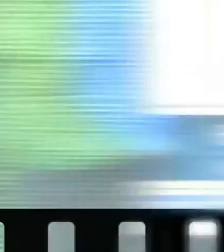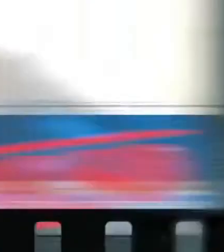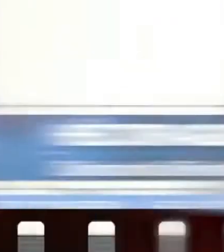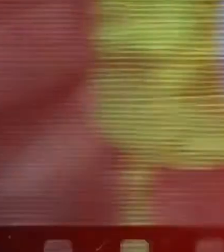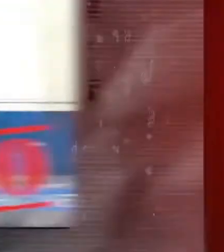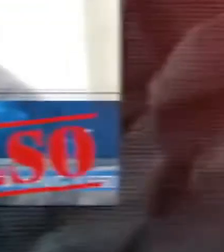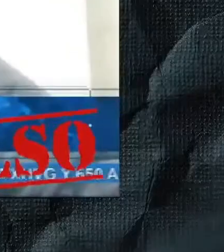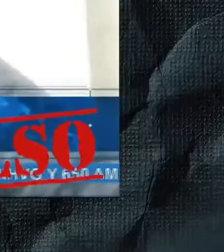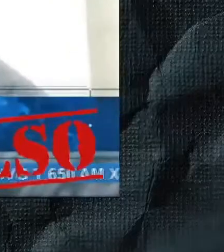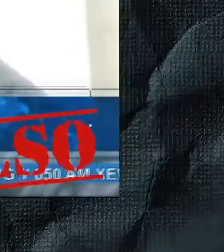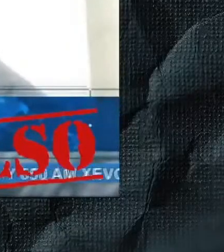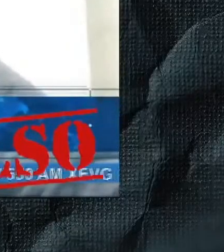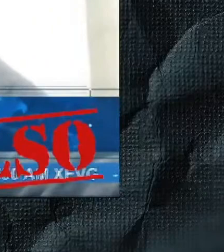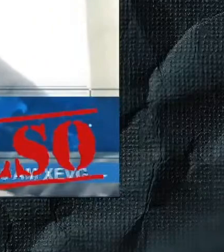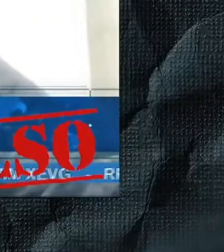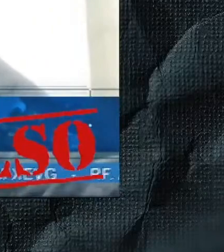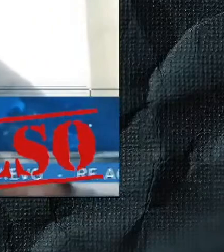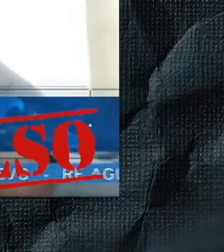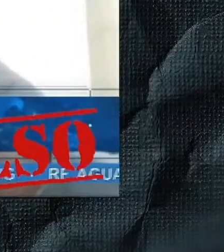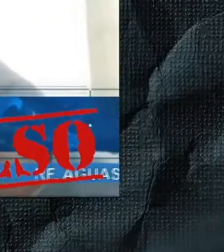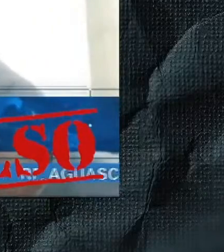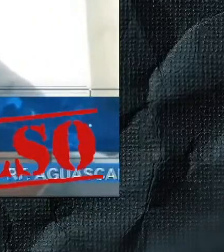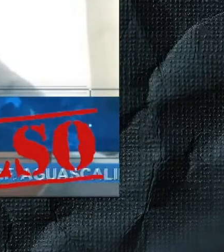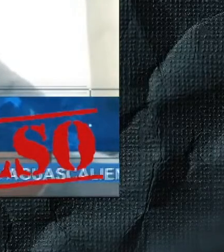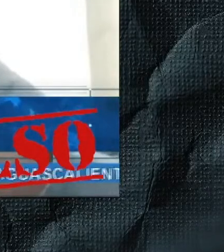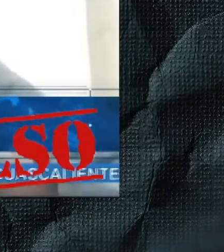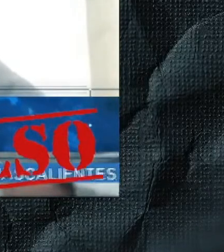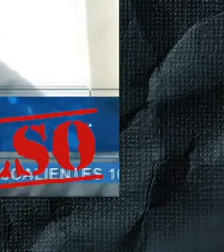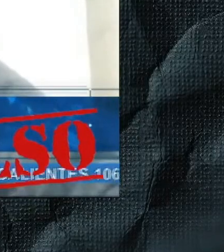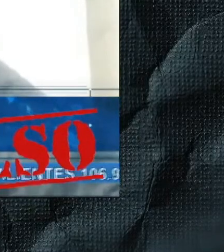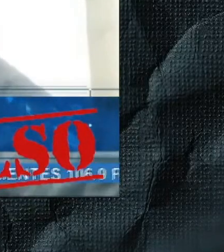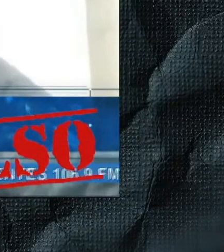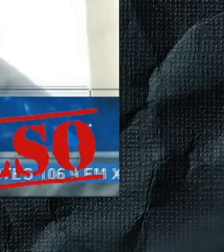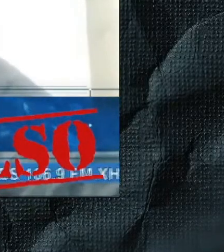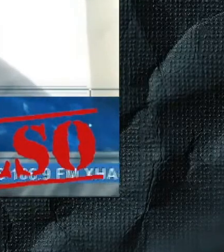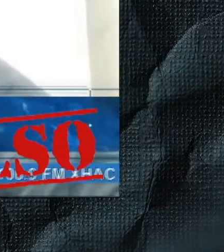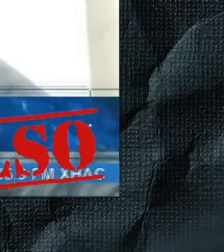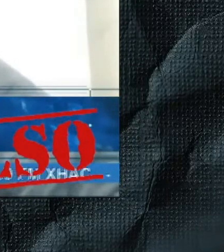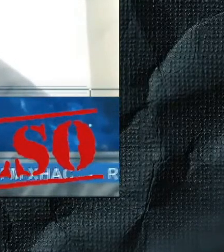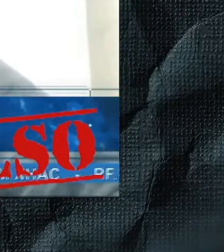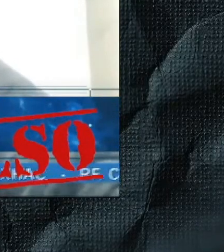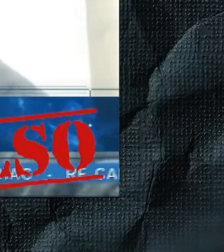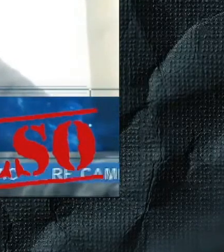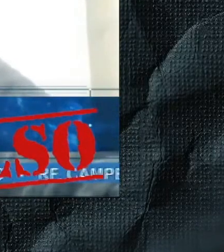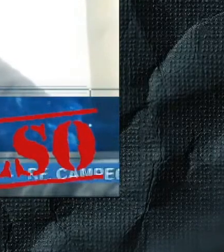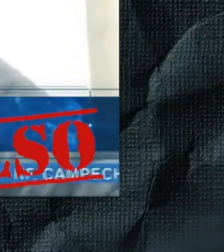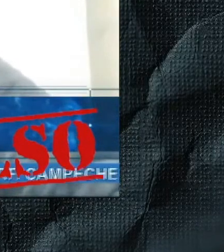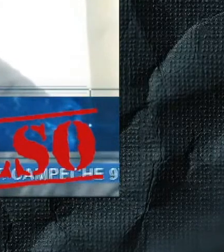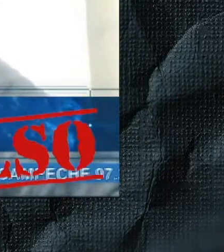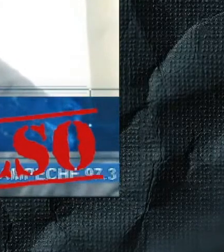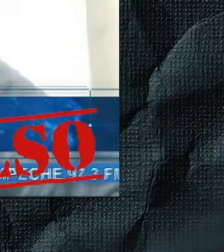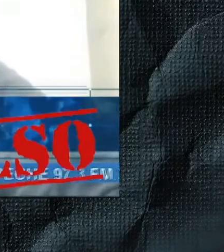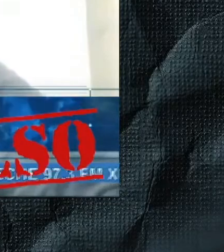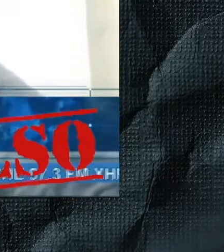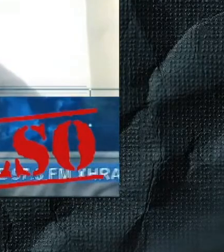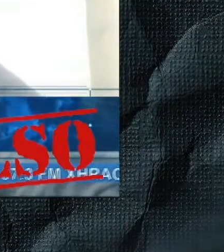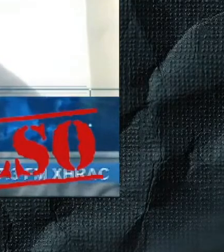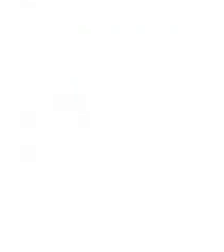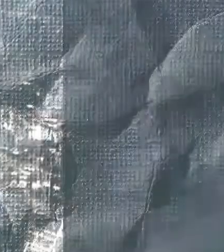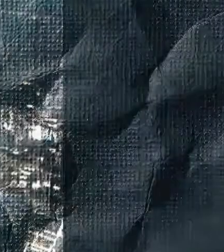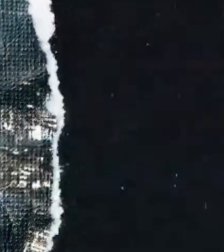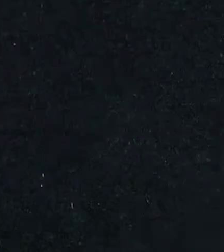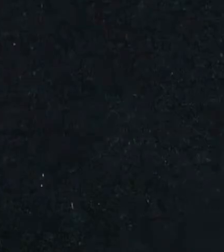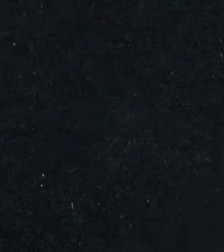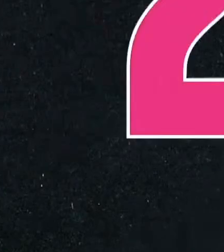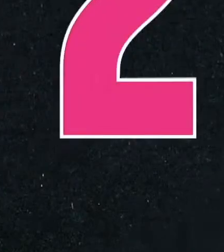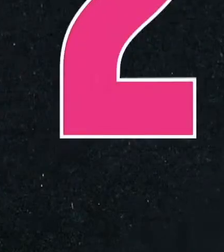Algunas plantas viejas que Iberdrola ya ha depreciado, en el sentido de que ya le sacó todo su rendimiento.